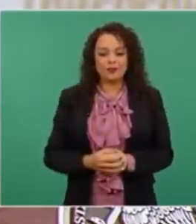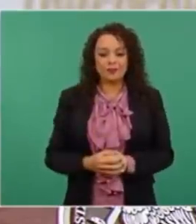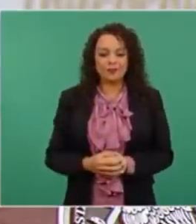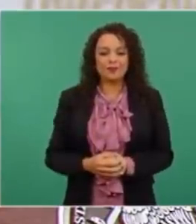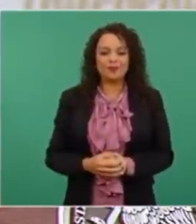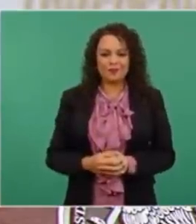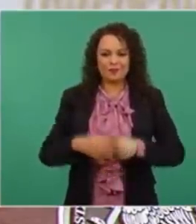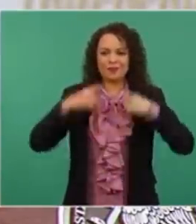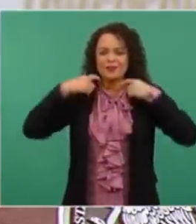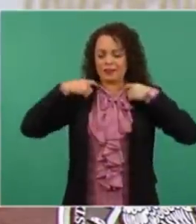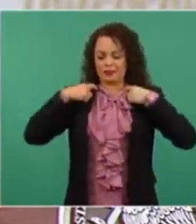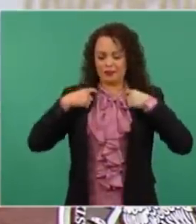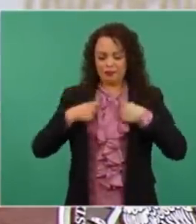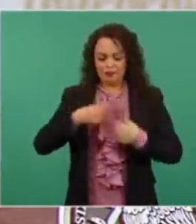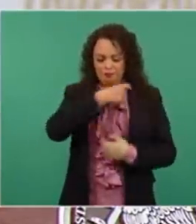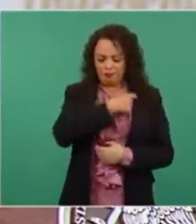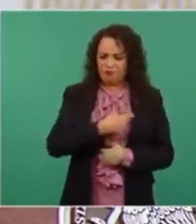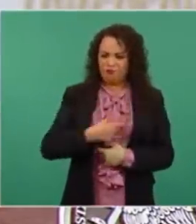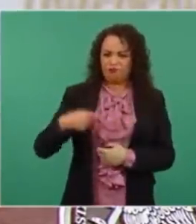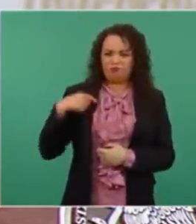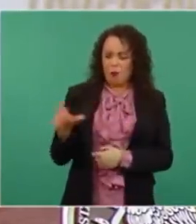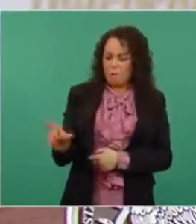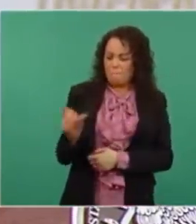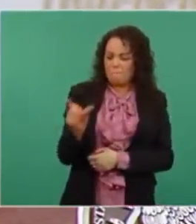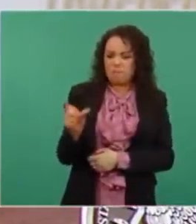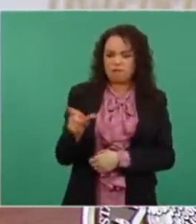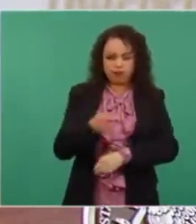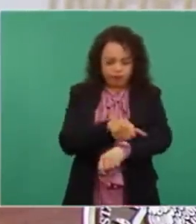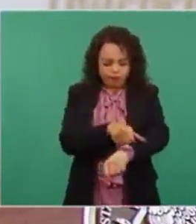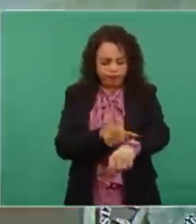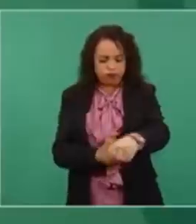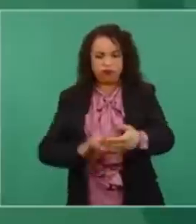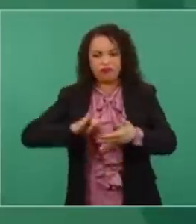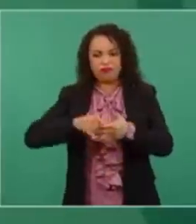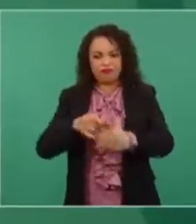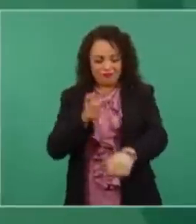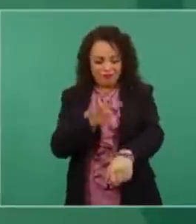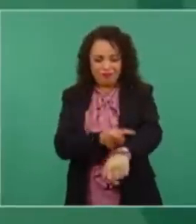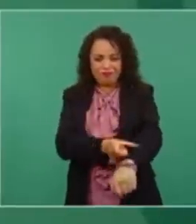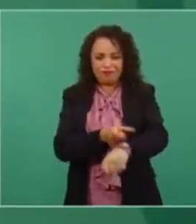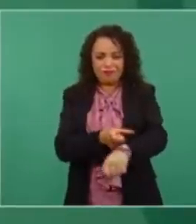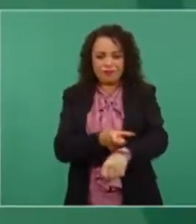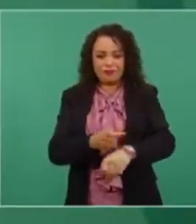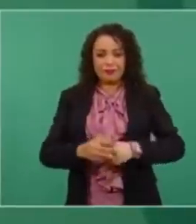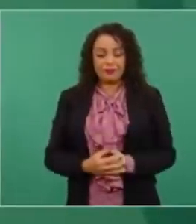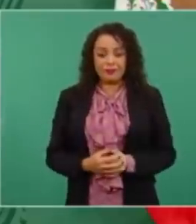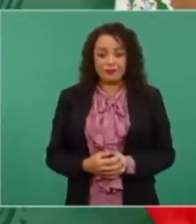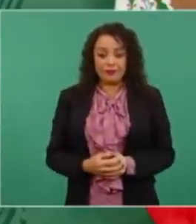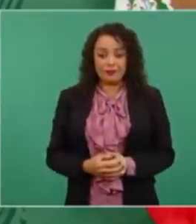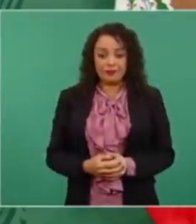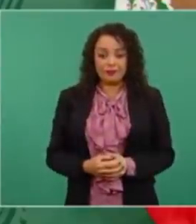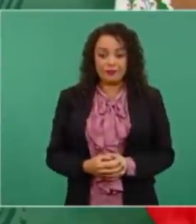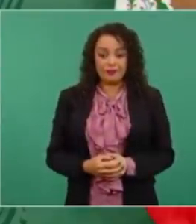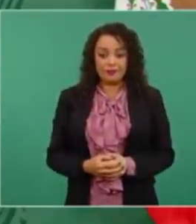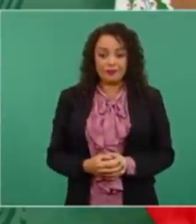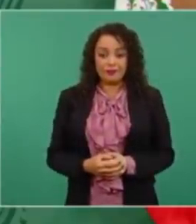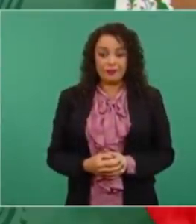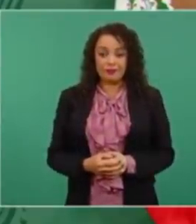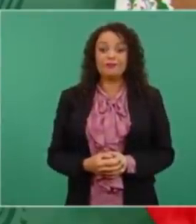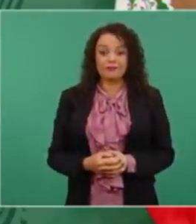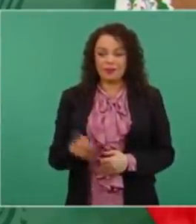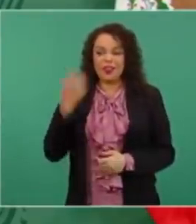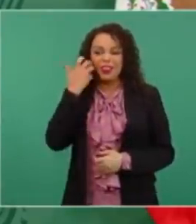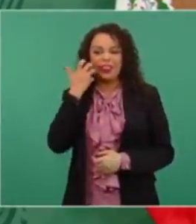las cadenas y los relojes y hasta así levantan